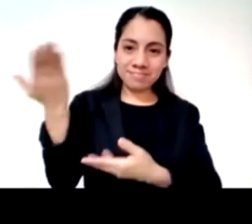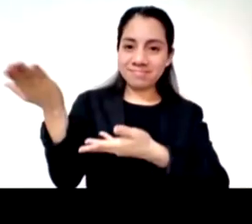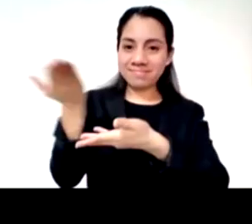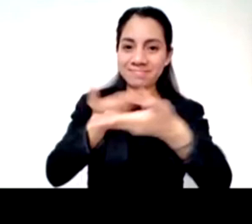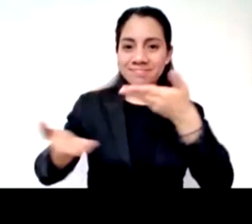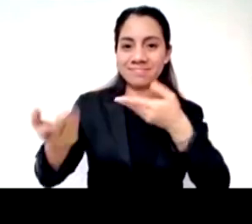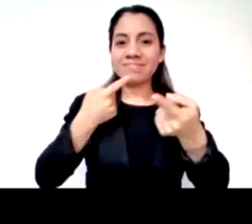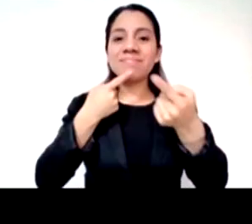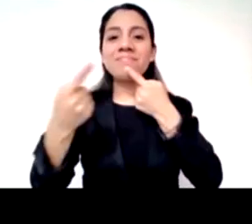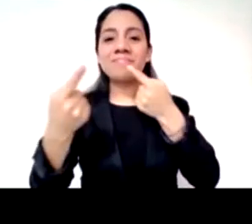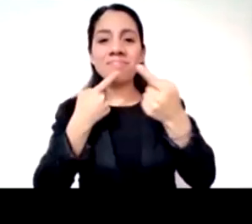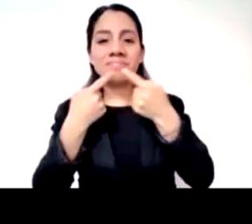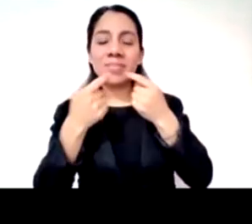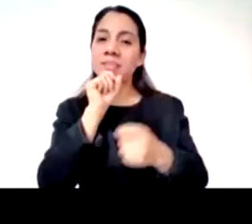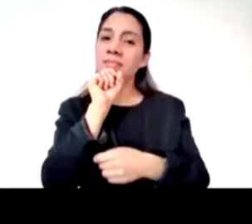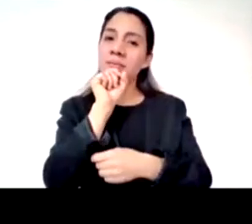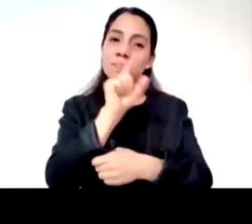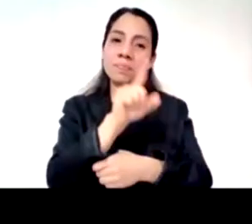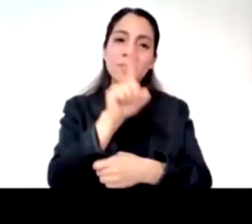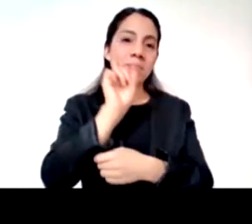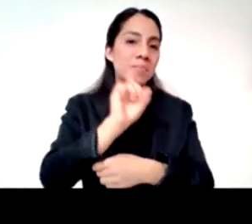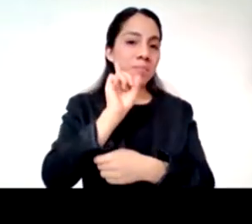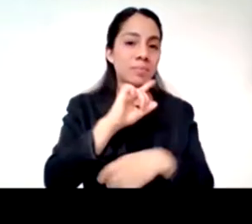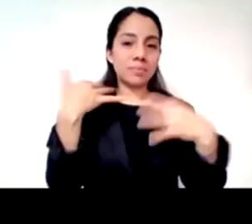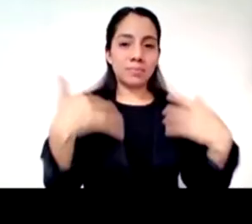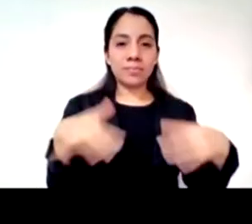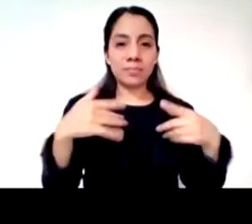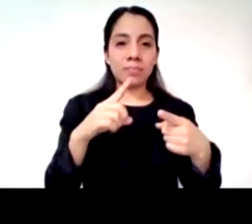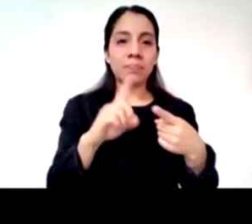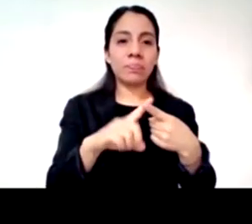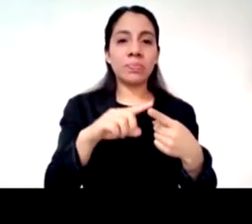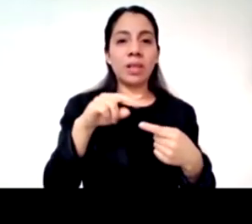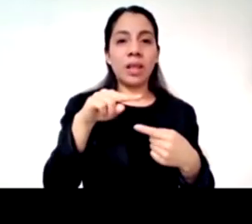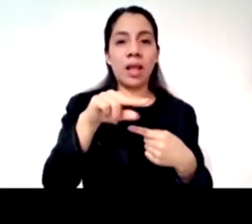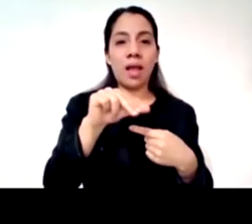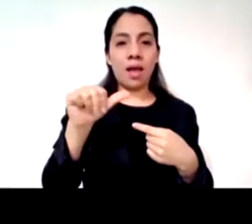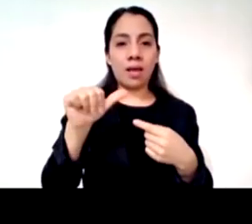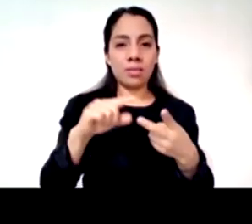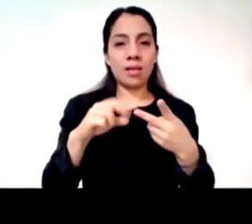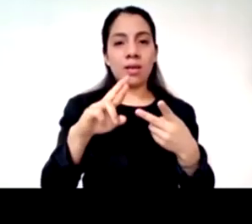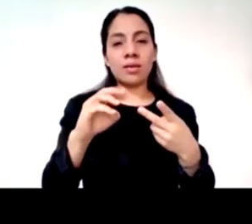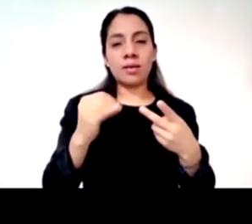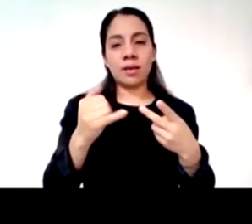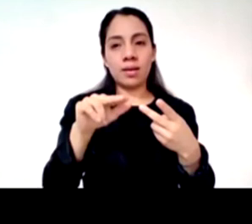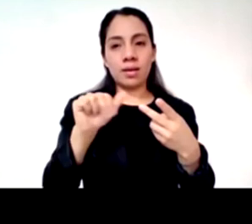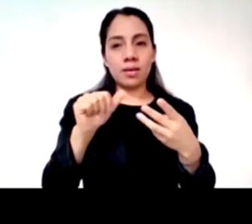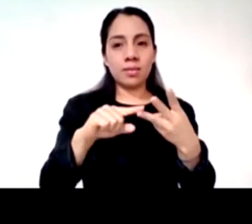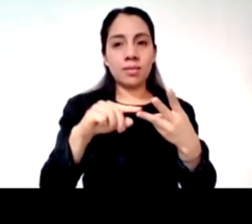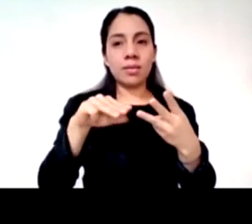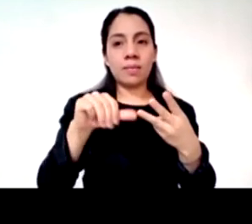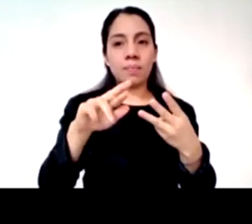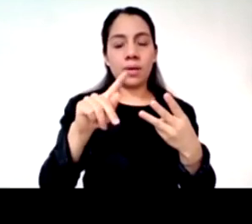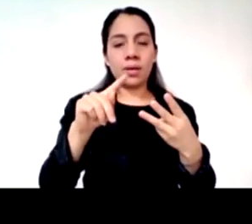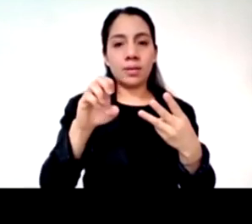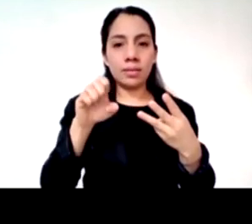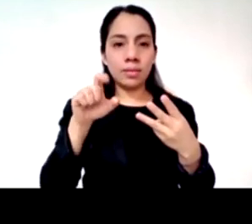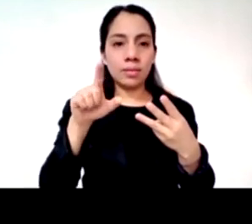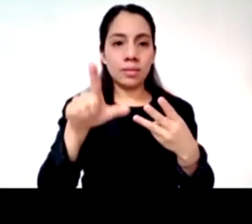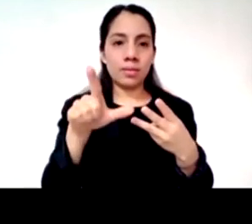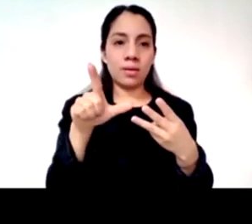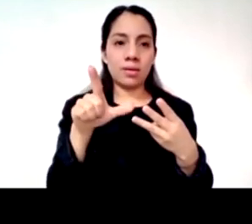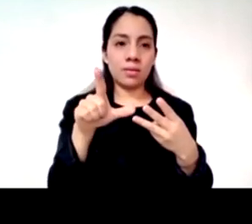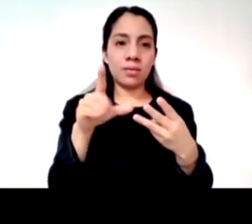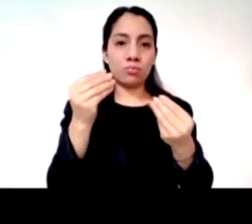martel muchas gracias soren muchas gracias reina muchas gracias ana muchísimas gracias eso está padrísimo